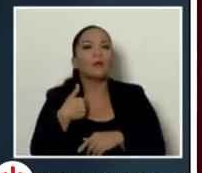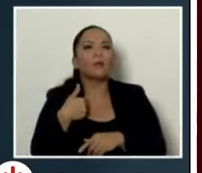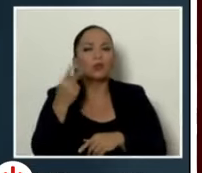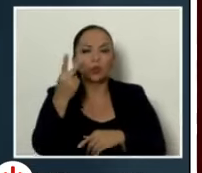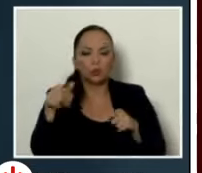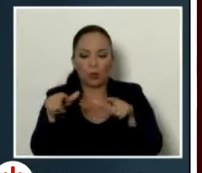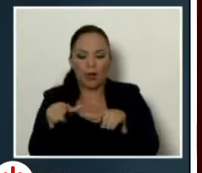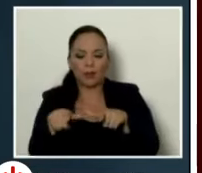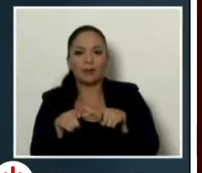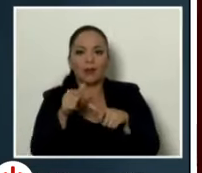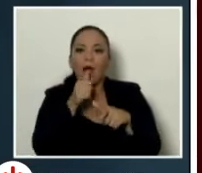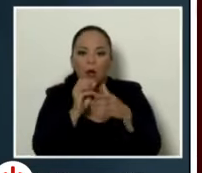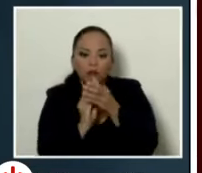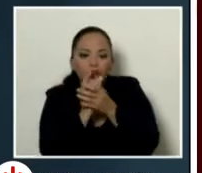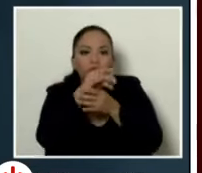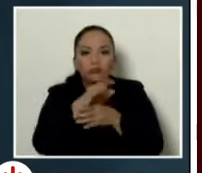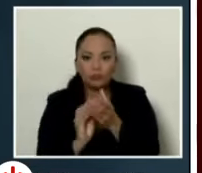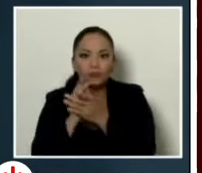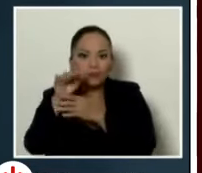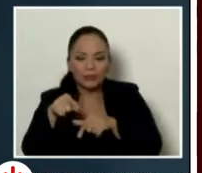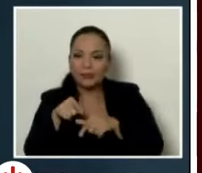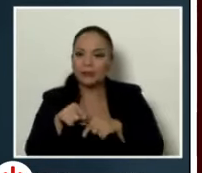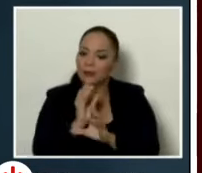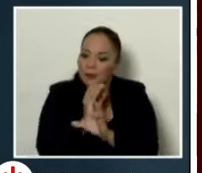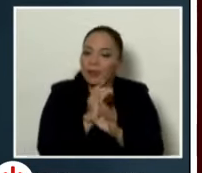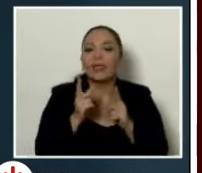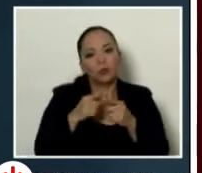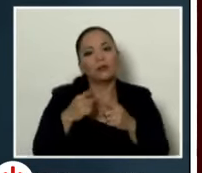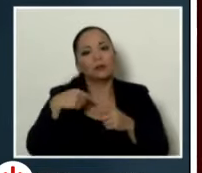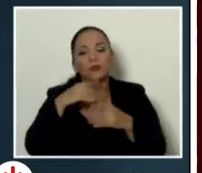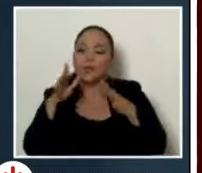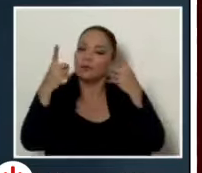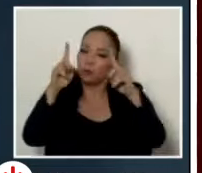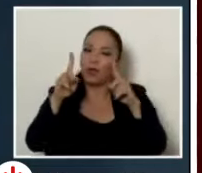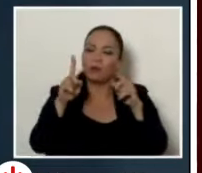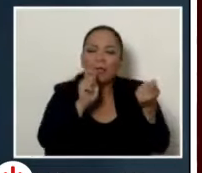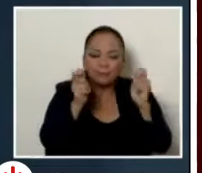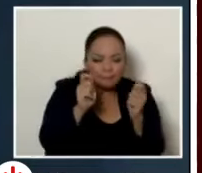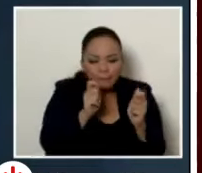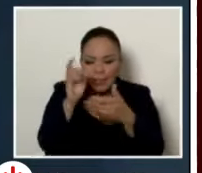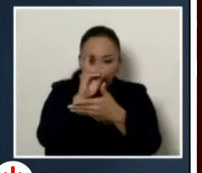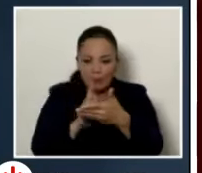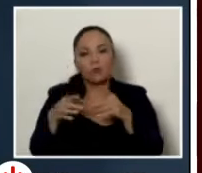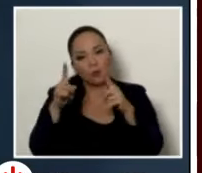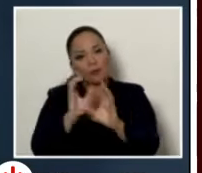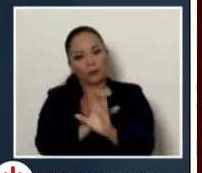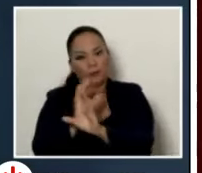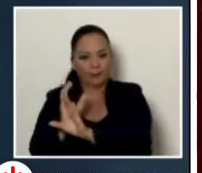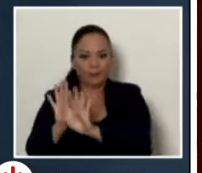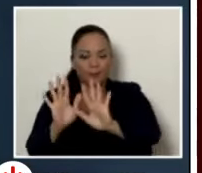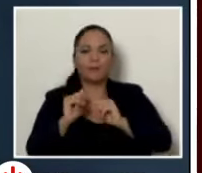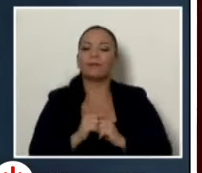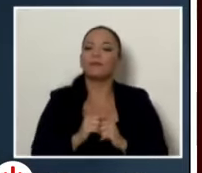nacientes que ya logramos resolverlo ajustando un poco el diseño y el